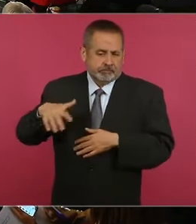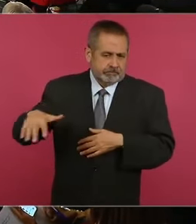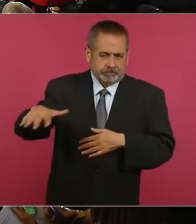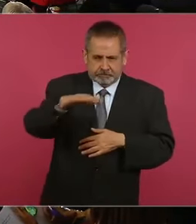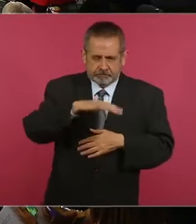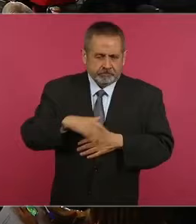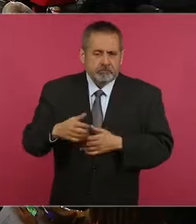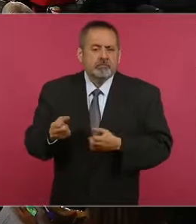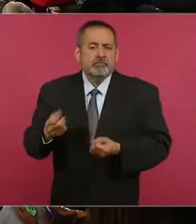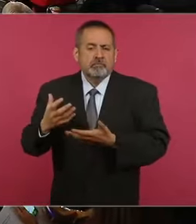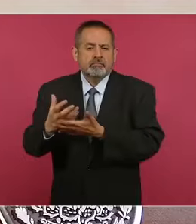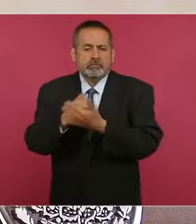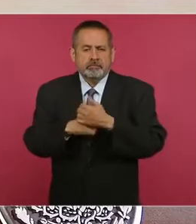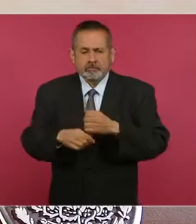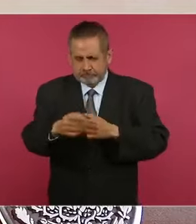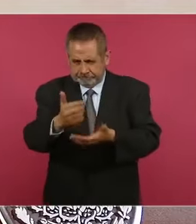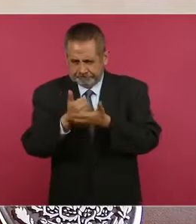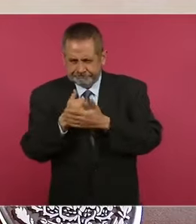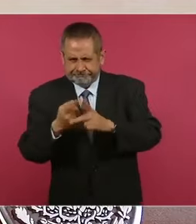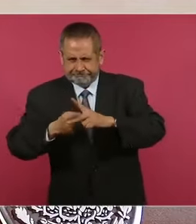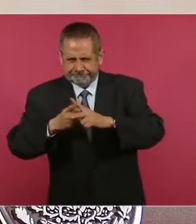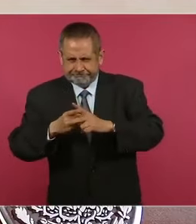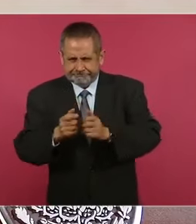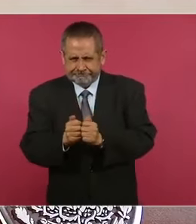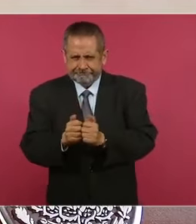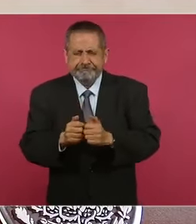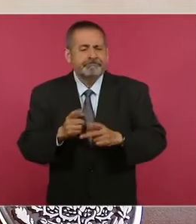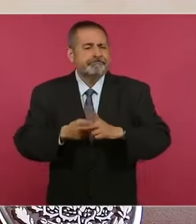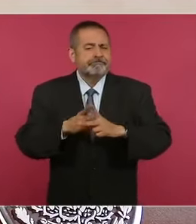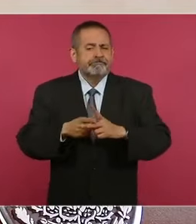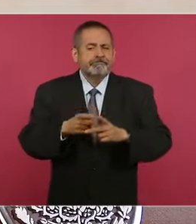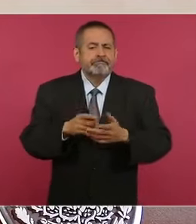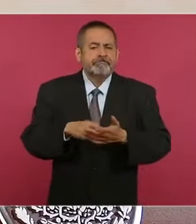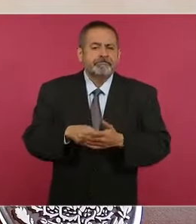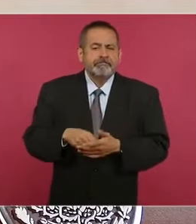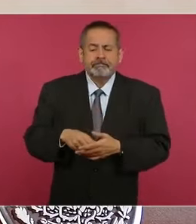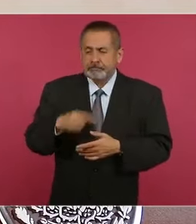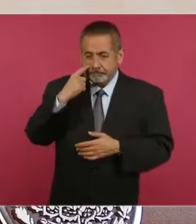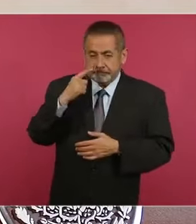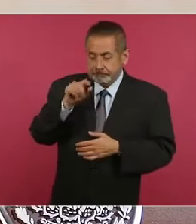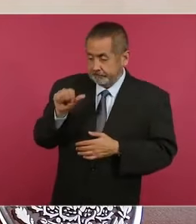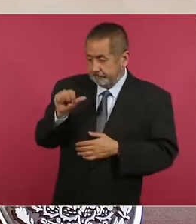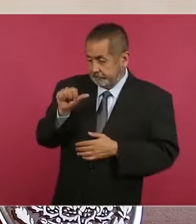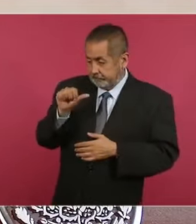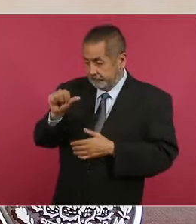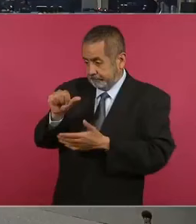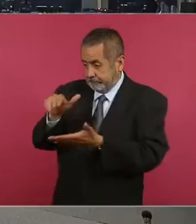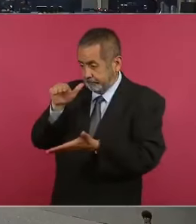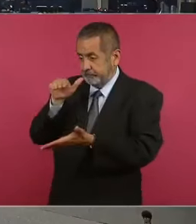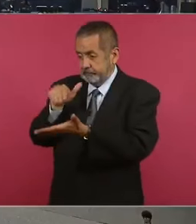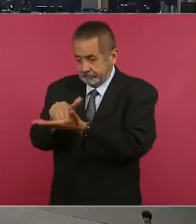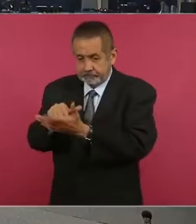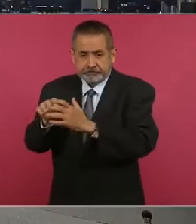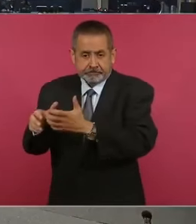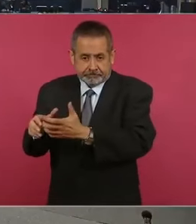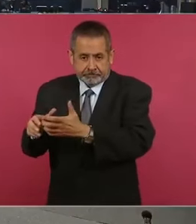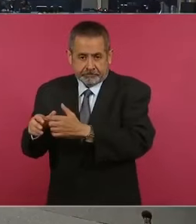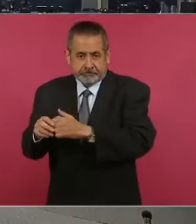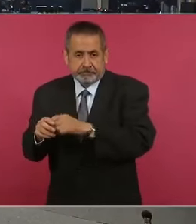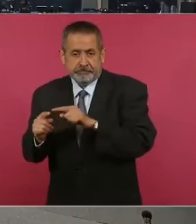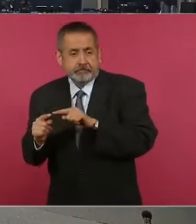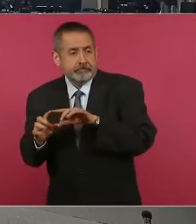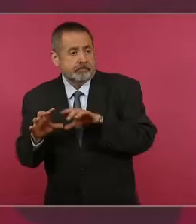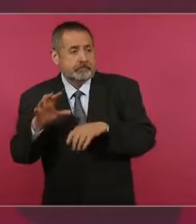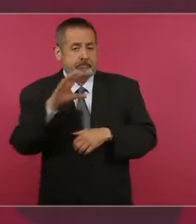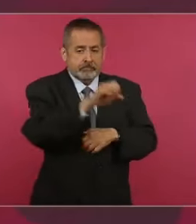Ya de una vez, ayúdenme a hacer la cuenta, de 16 mil a